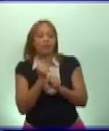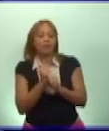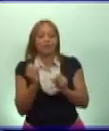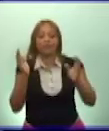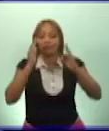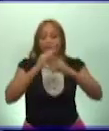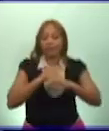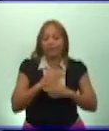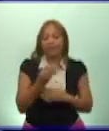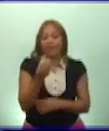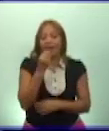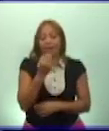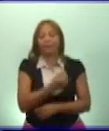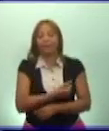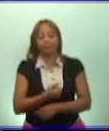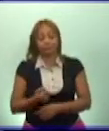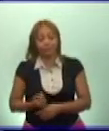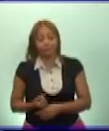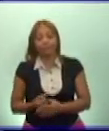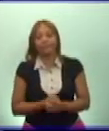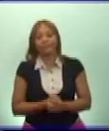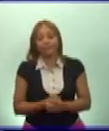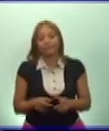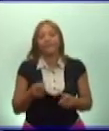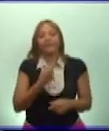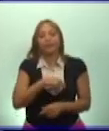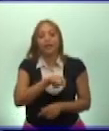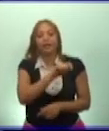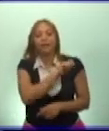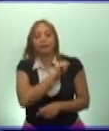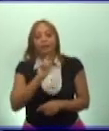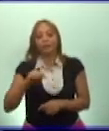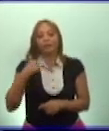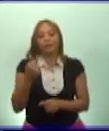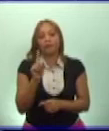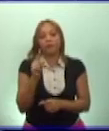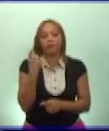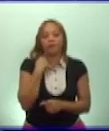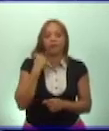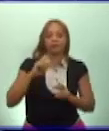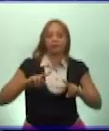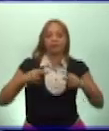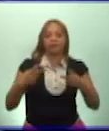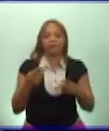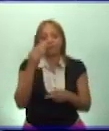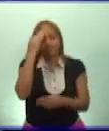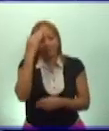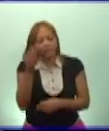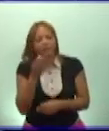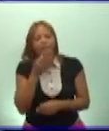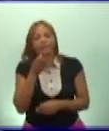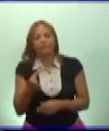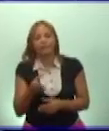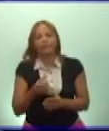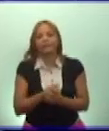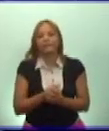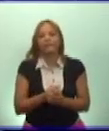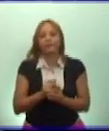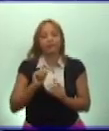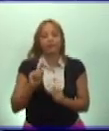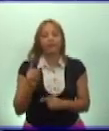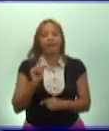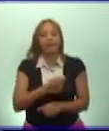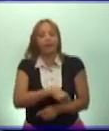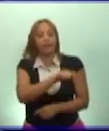muerto de hambre en el batey. Y el pueblo después de un año repite, gracias Fidel. Y el